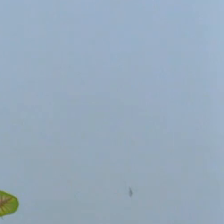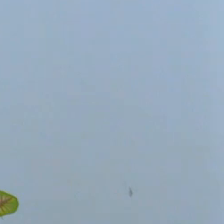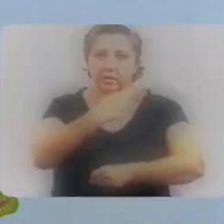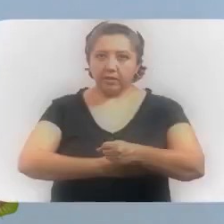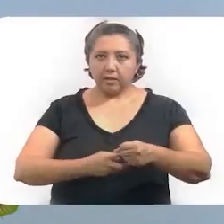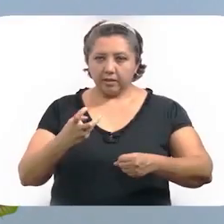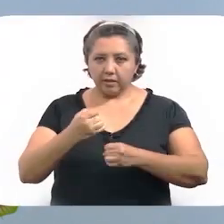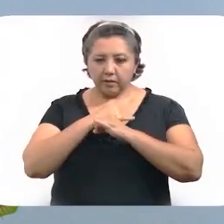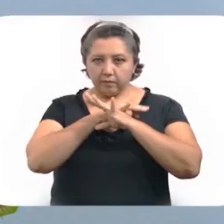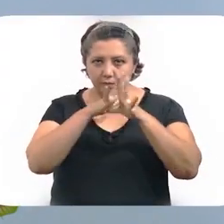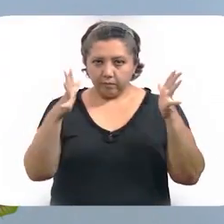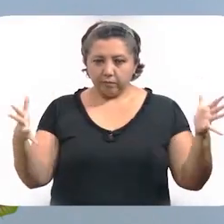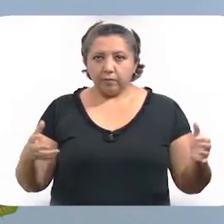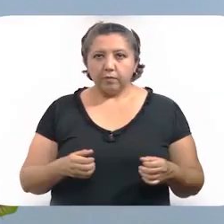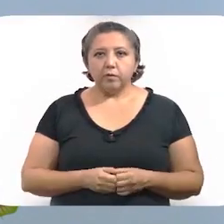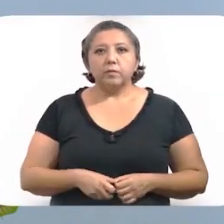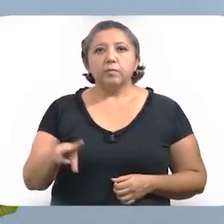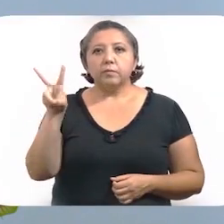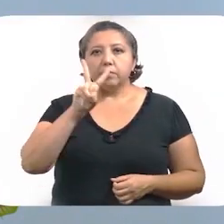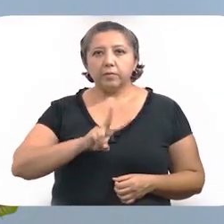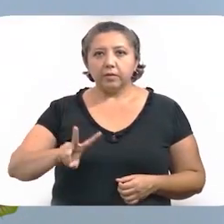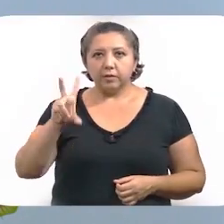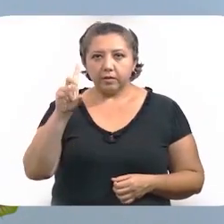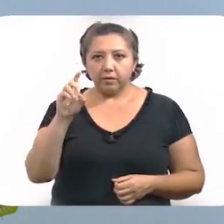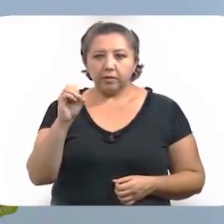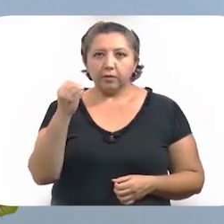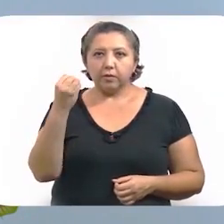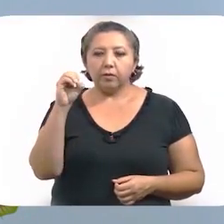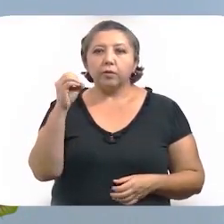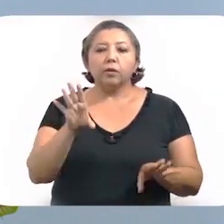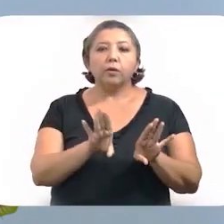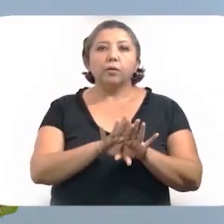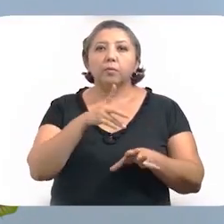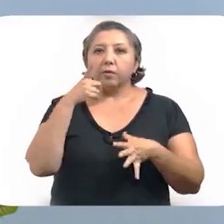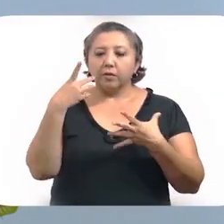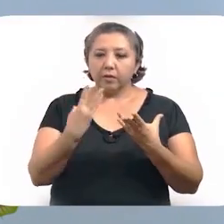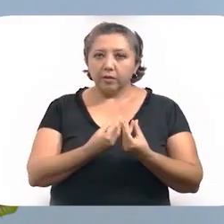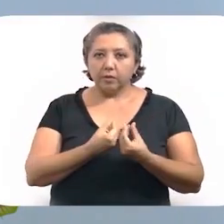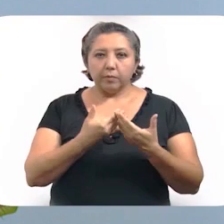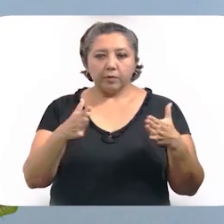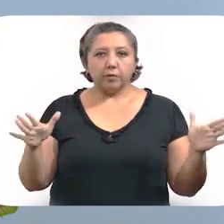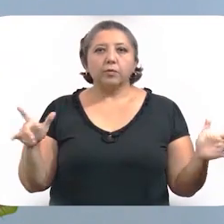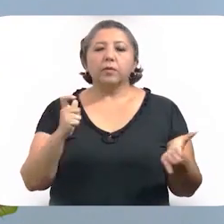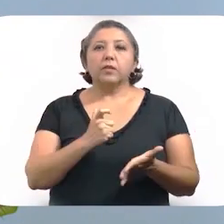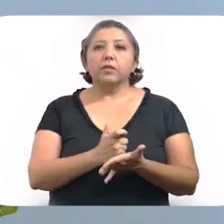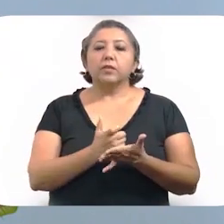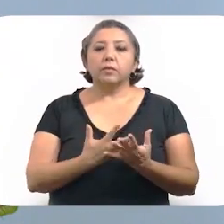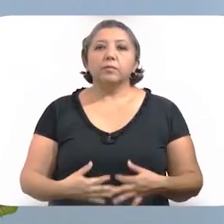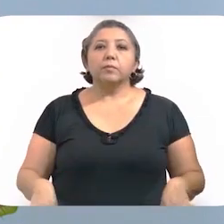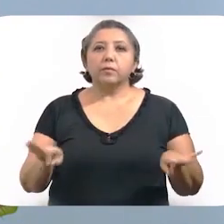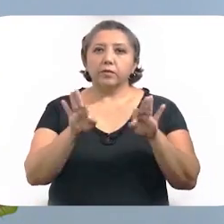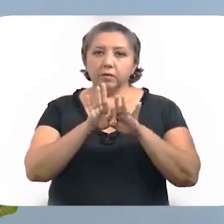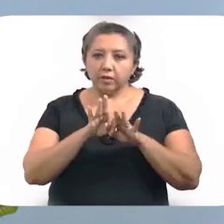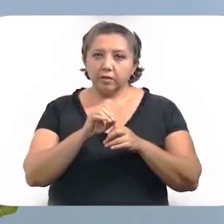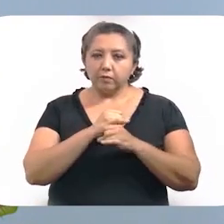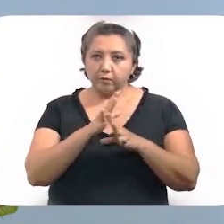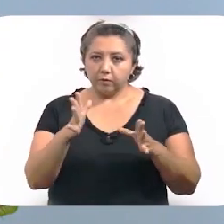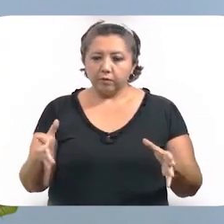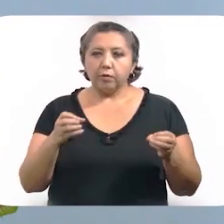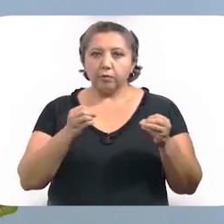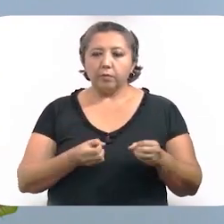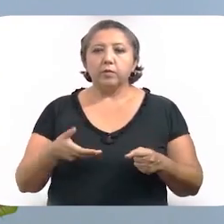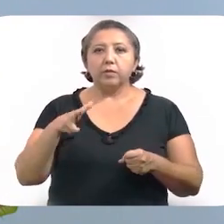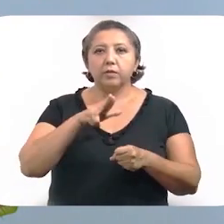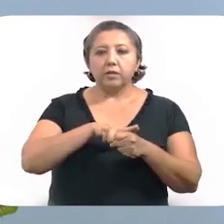tardes. Este es el parte médico del viernes 30 de octubre. Como hemos señalado en la reapertura económica, los datos más importantes son